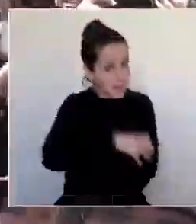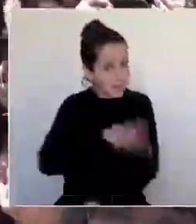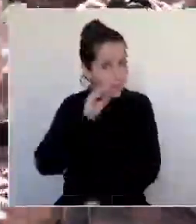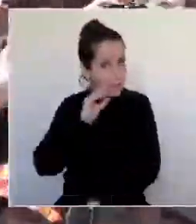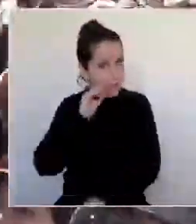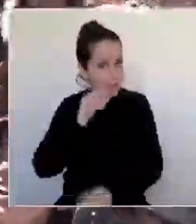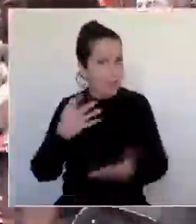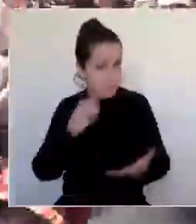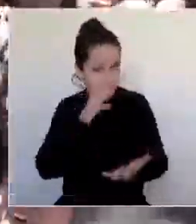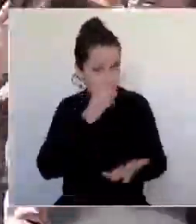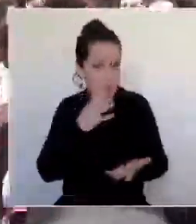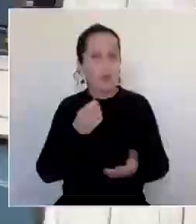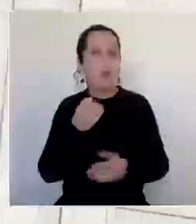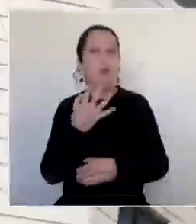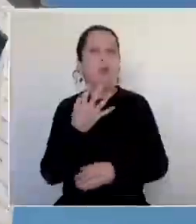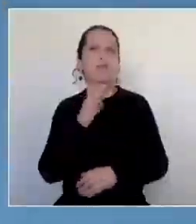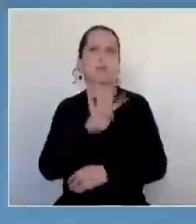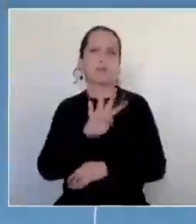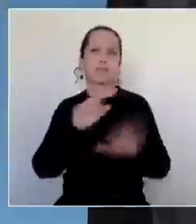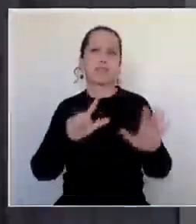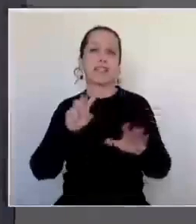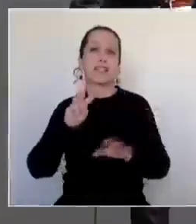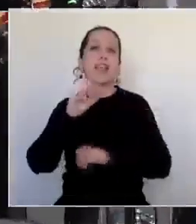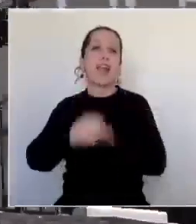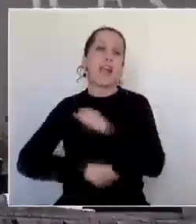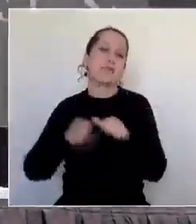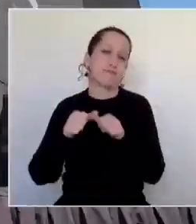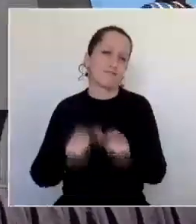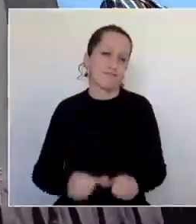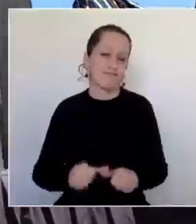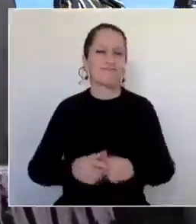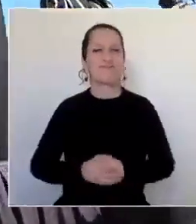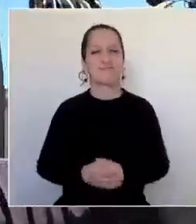Bío cumple 473 años de vida.